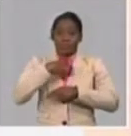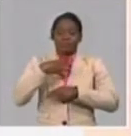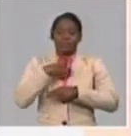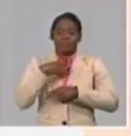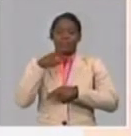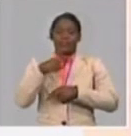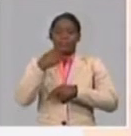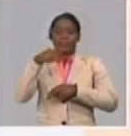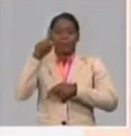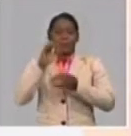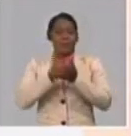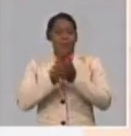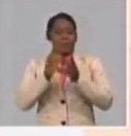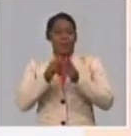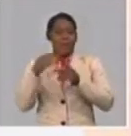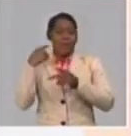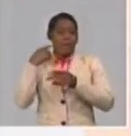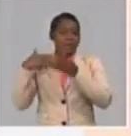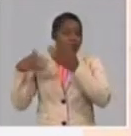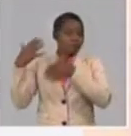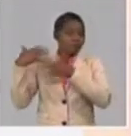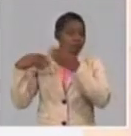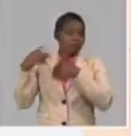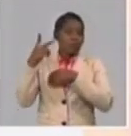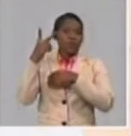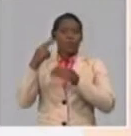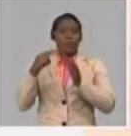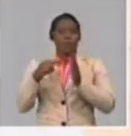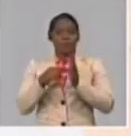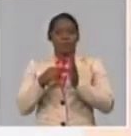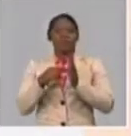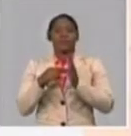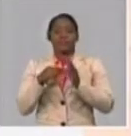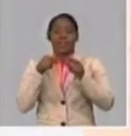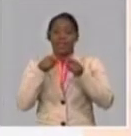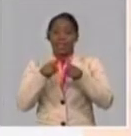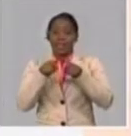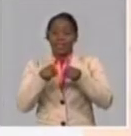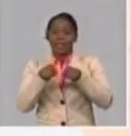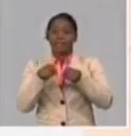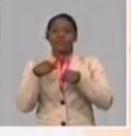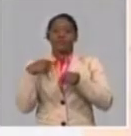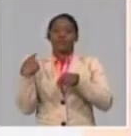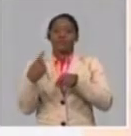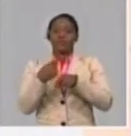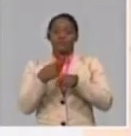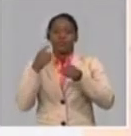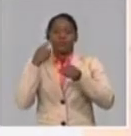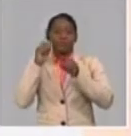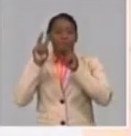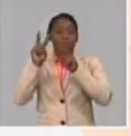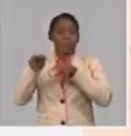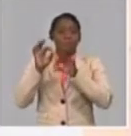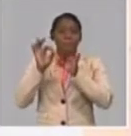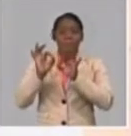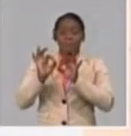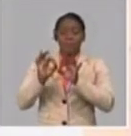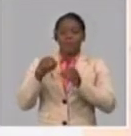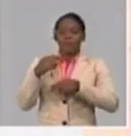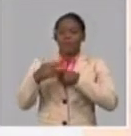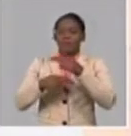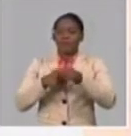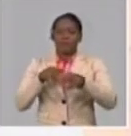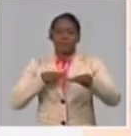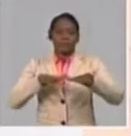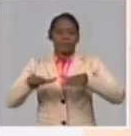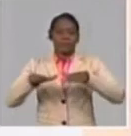del primero de mayo, pero del año 2000. Y en consecuencia con eso estaremos diseñando actividades como la que ya